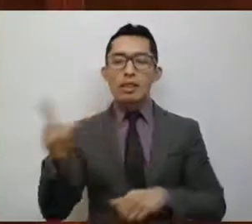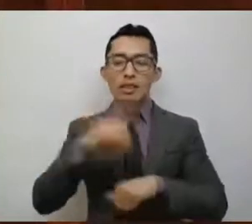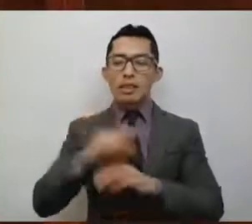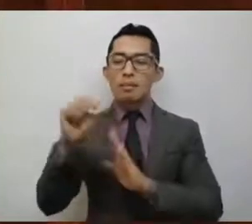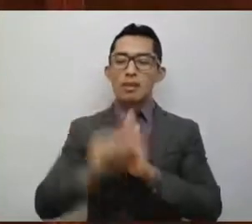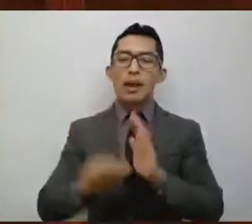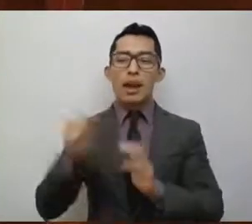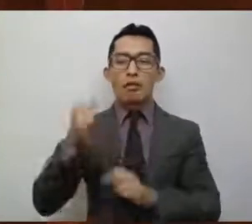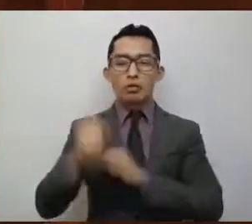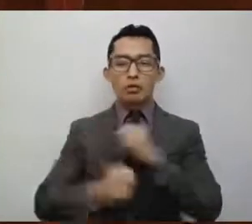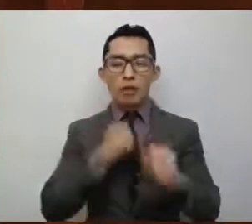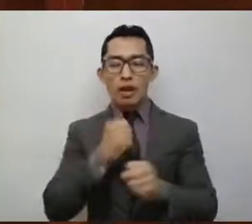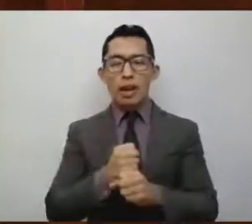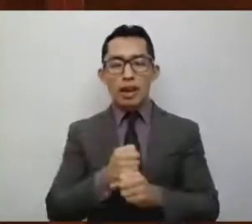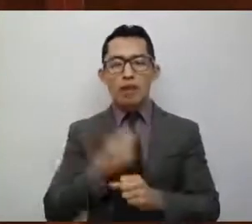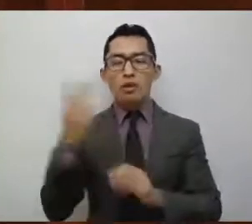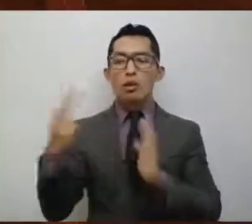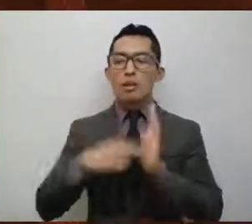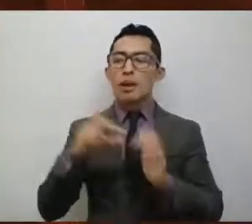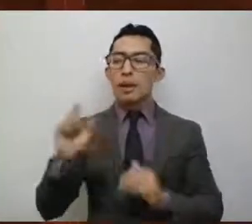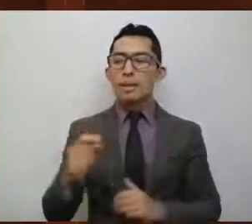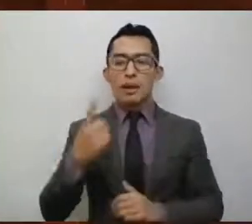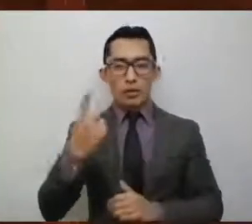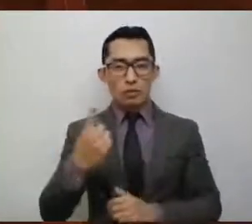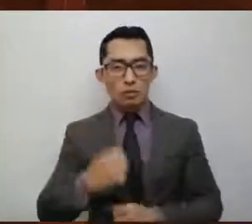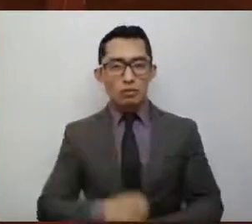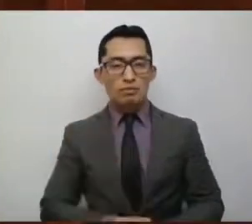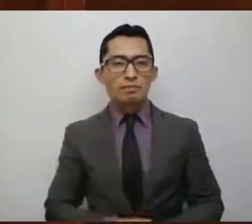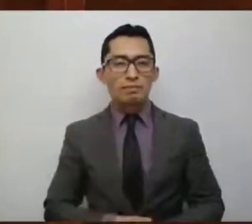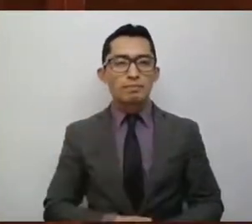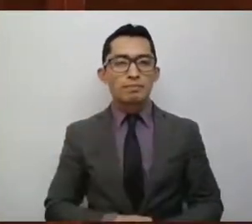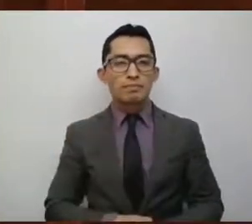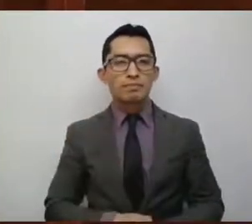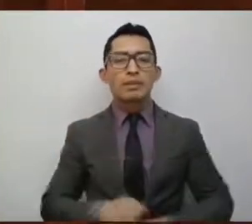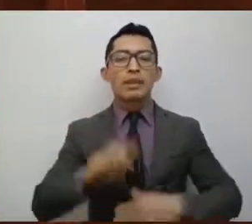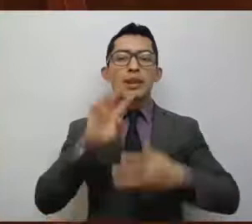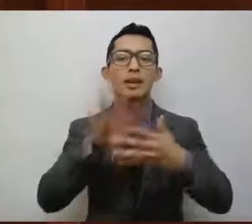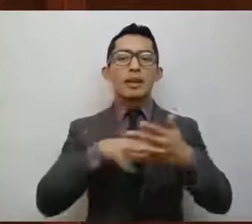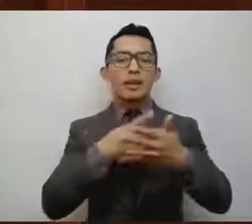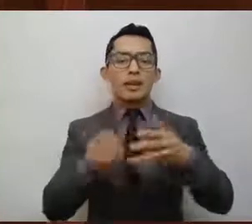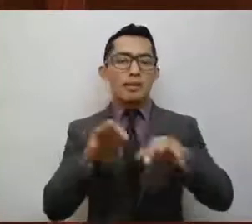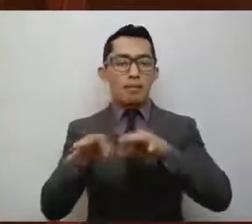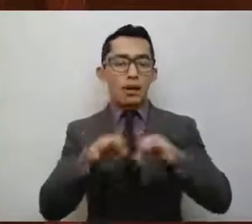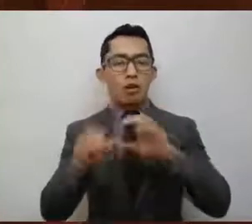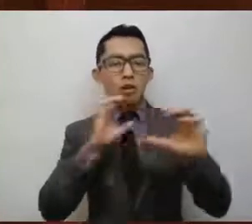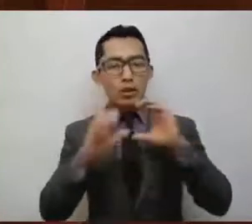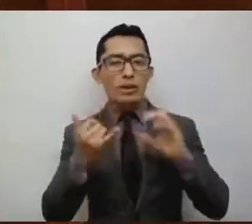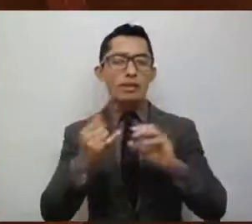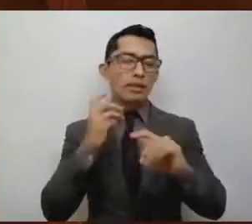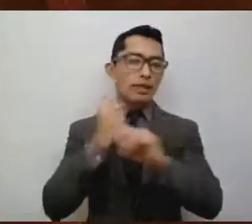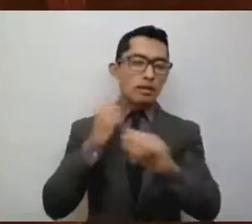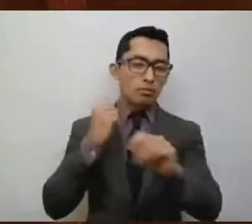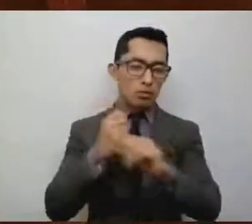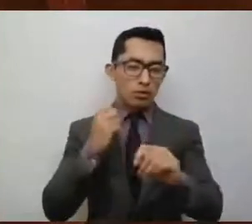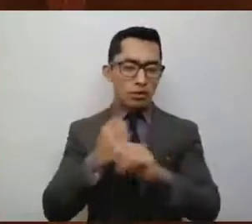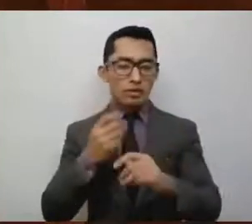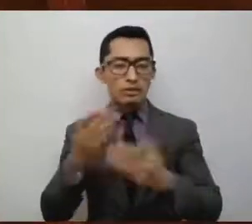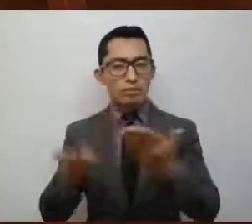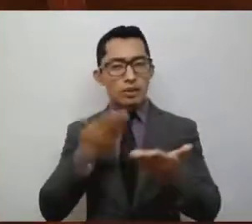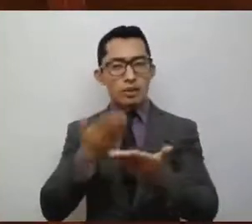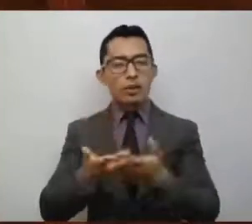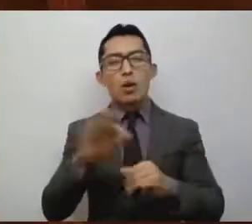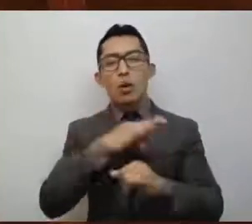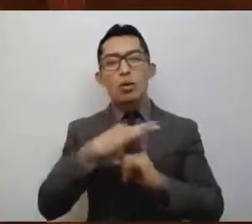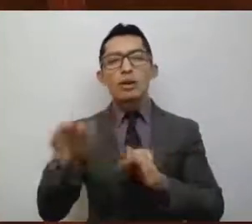agosto del 2021. Rúbrica de la Comisión de Comunicaciones y Transportes. Por último,